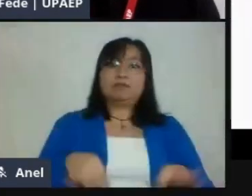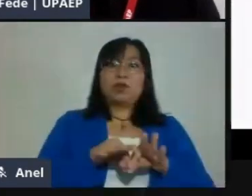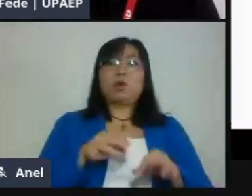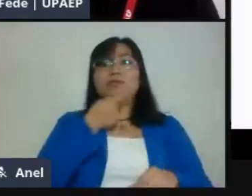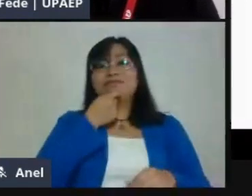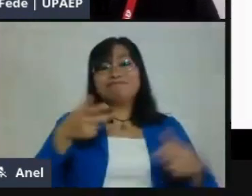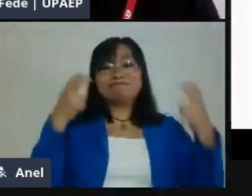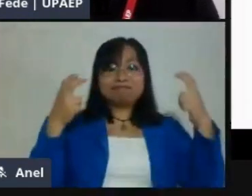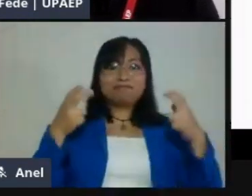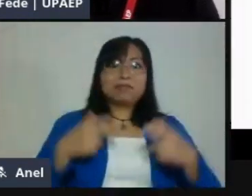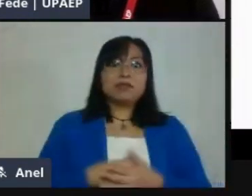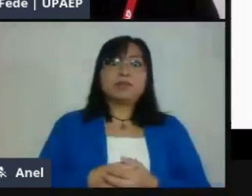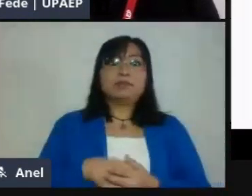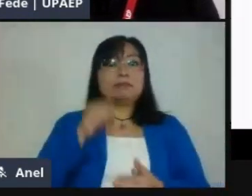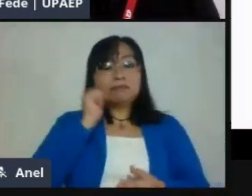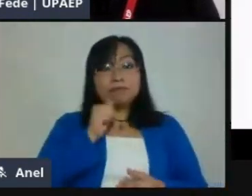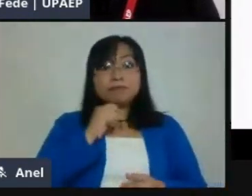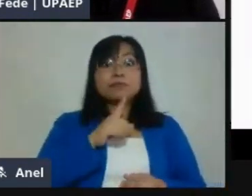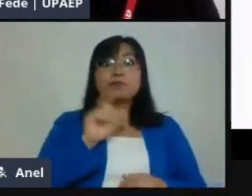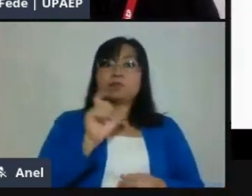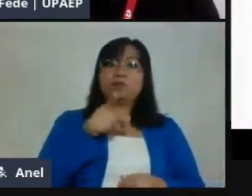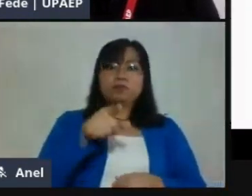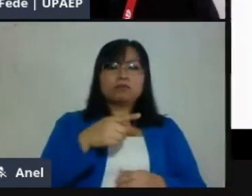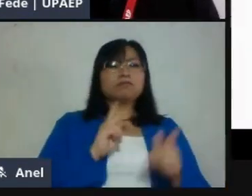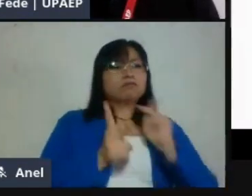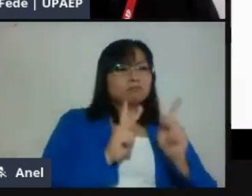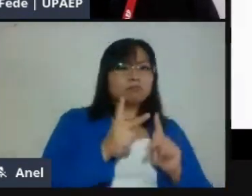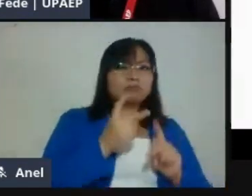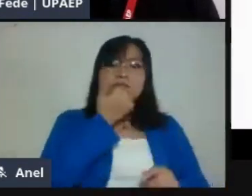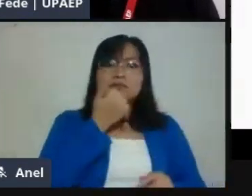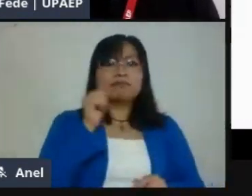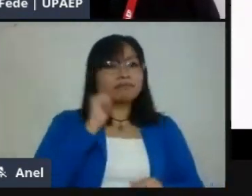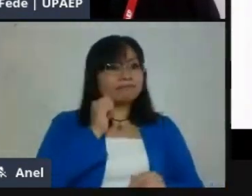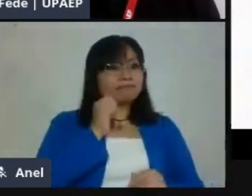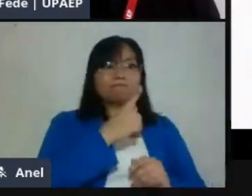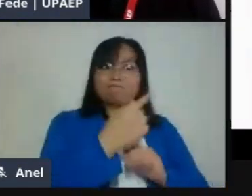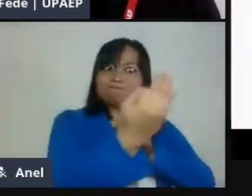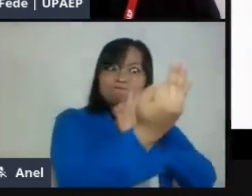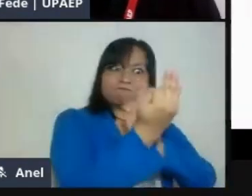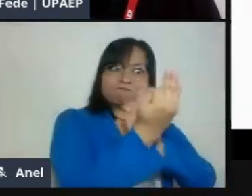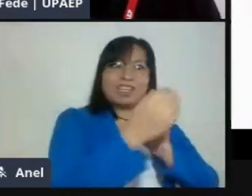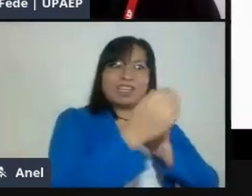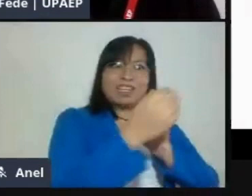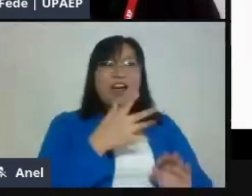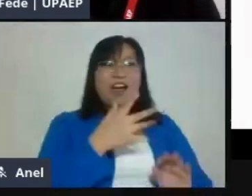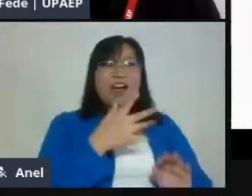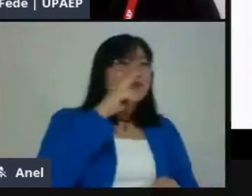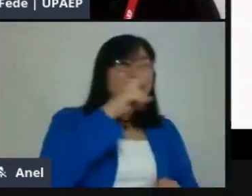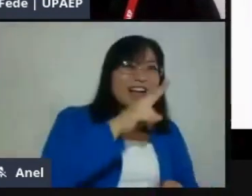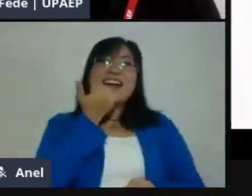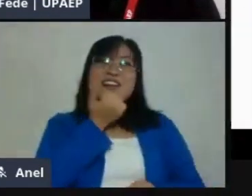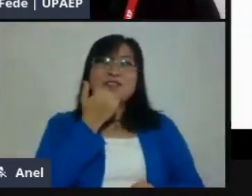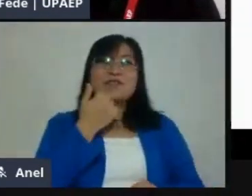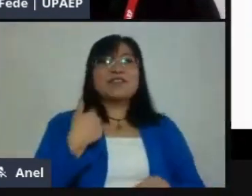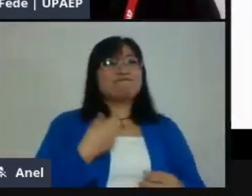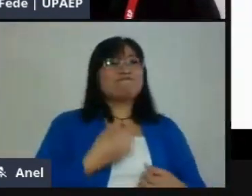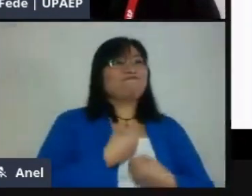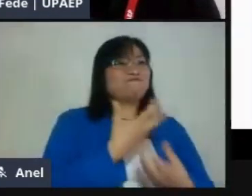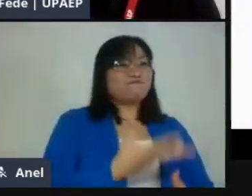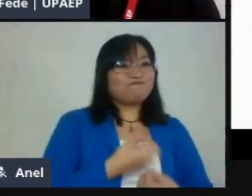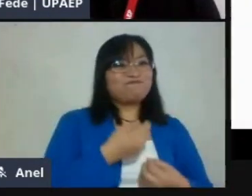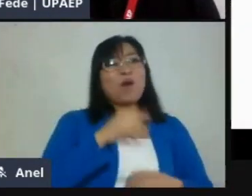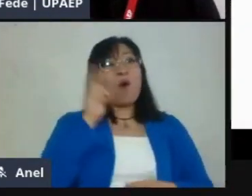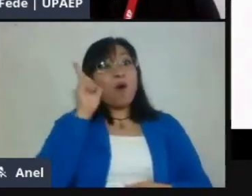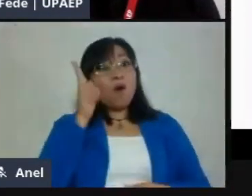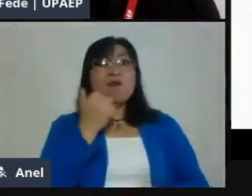todo el material que están creando para hacerlo llegar a casa. Si tú le estás dando instrucciones al padre de familia, después el